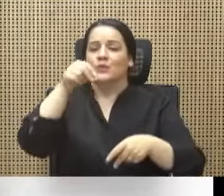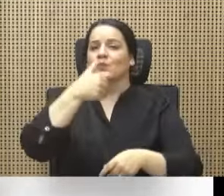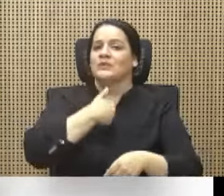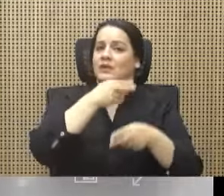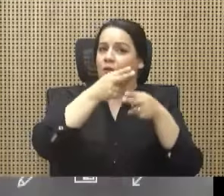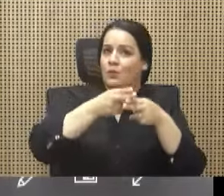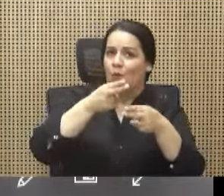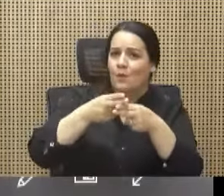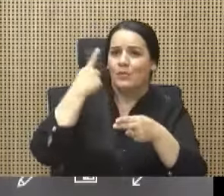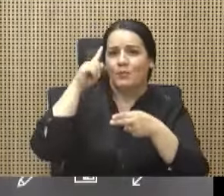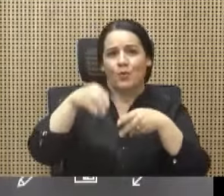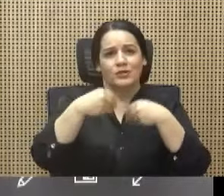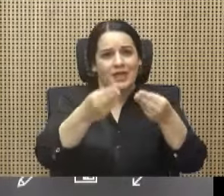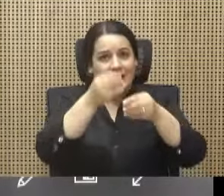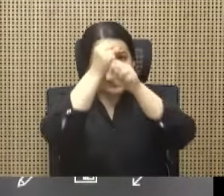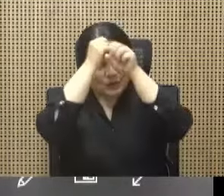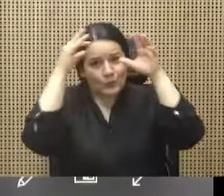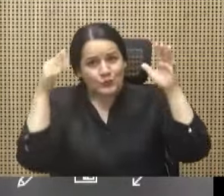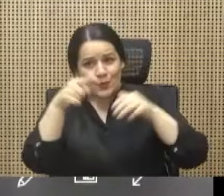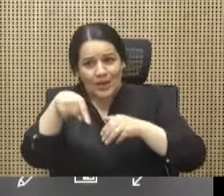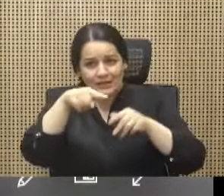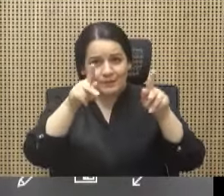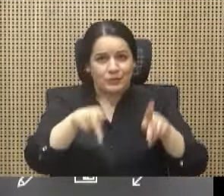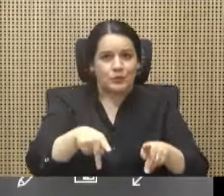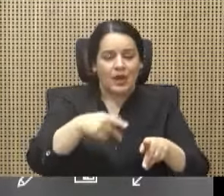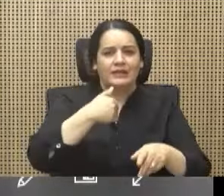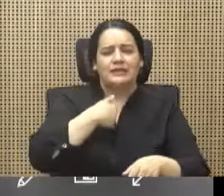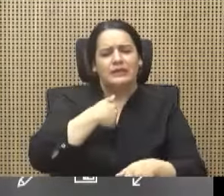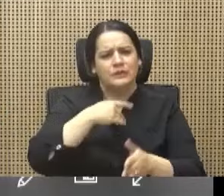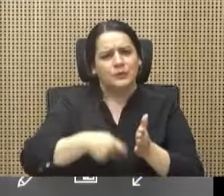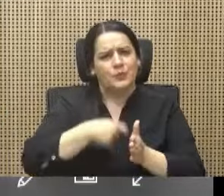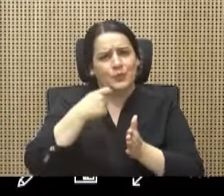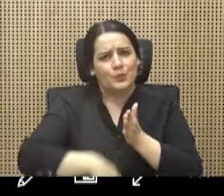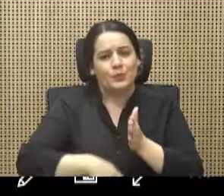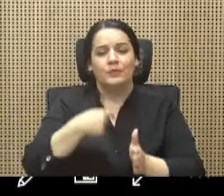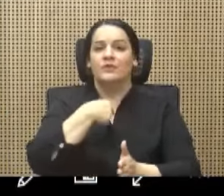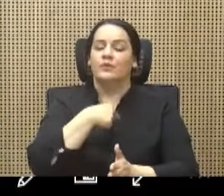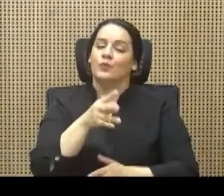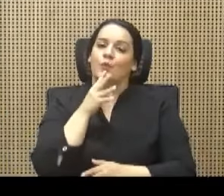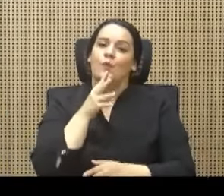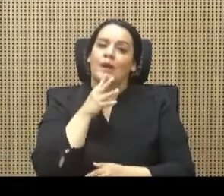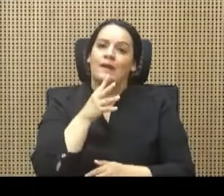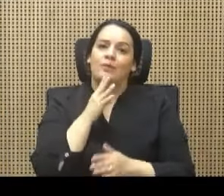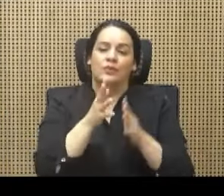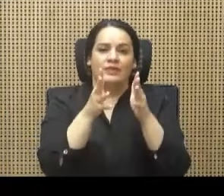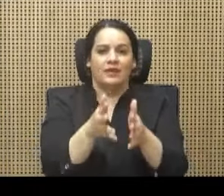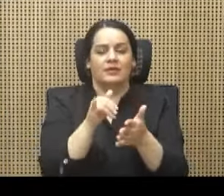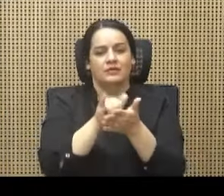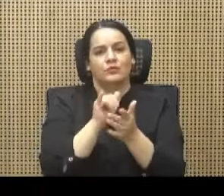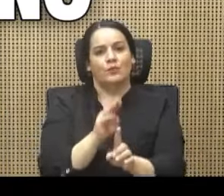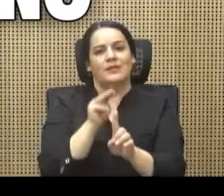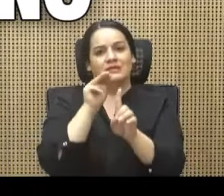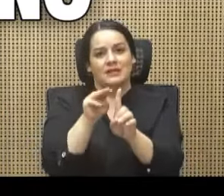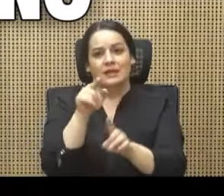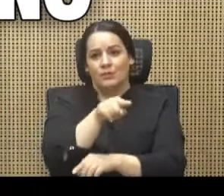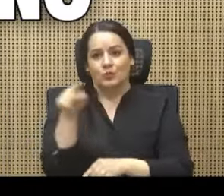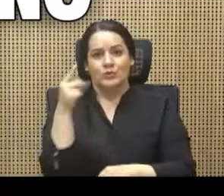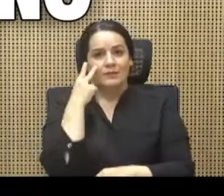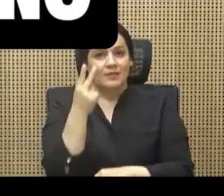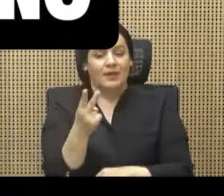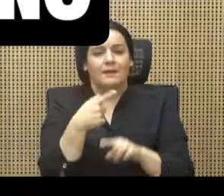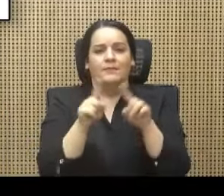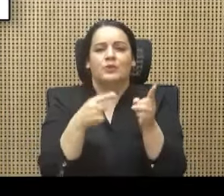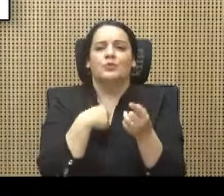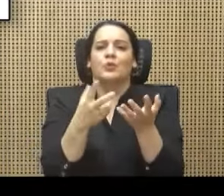por darle ilusión a la gente que la ha tenido muy dura. Mientras hablo, yo voy a dejar estos mensajes ahí para que ustedes vean, pero quiero